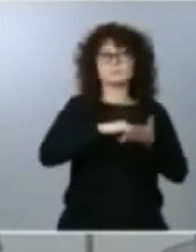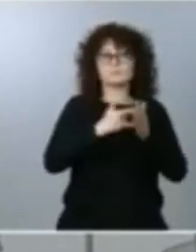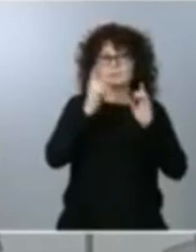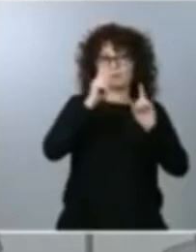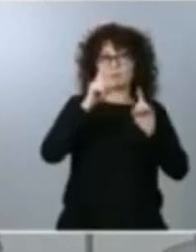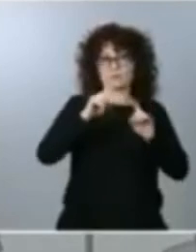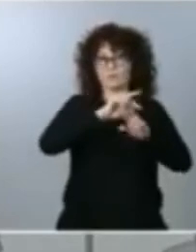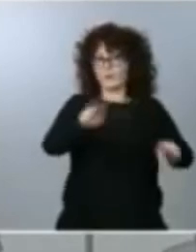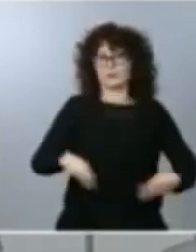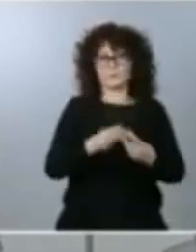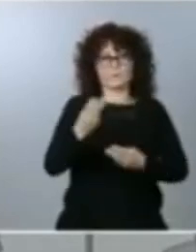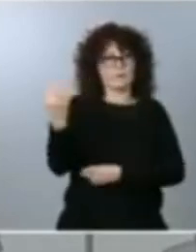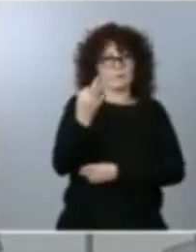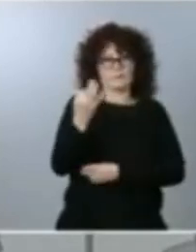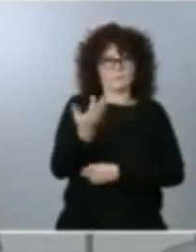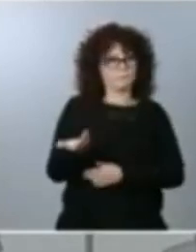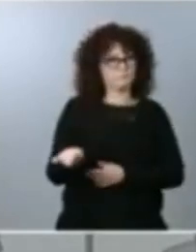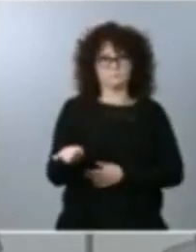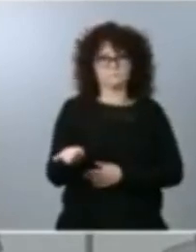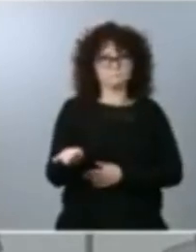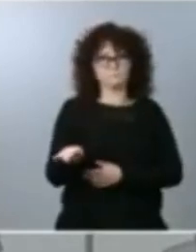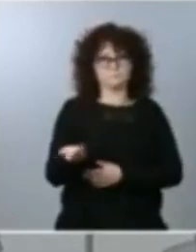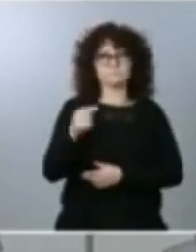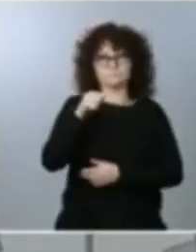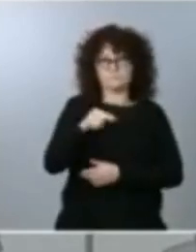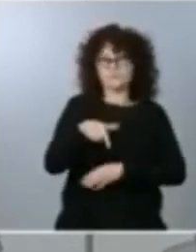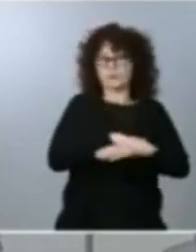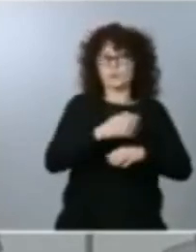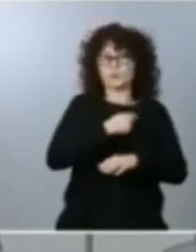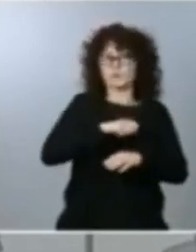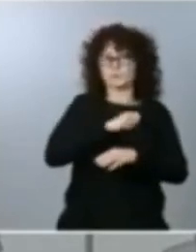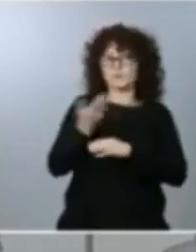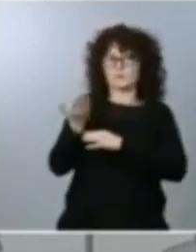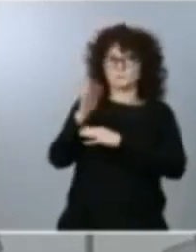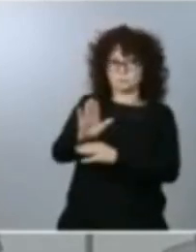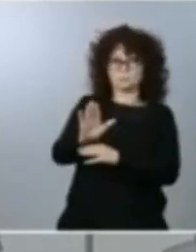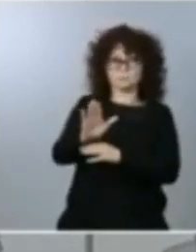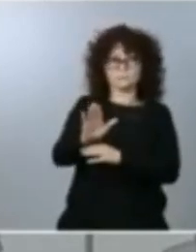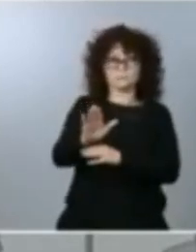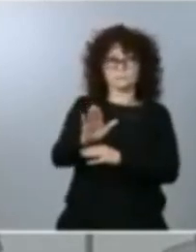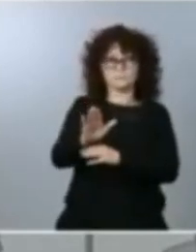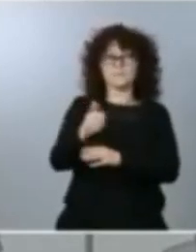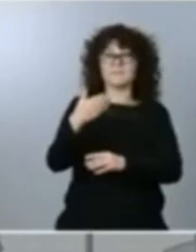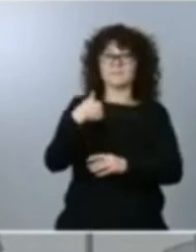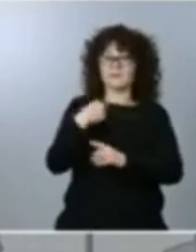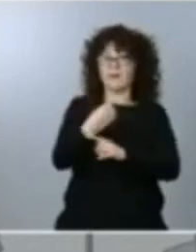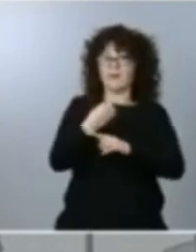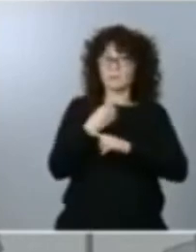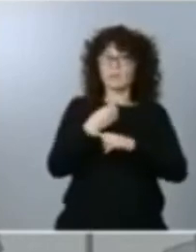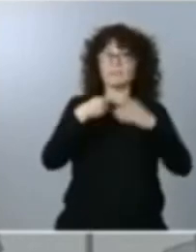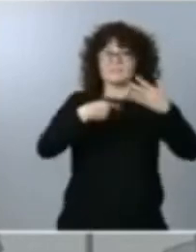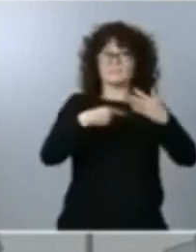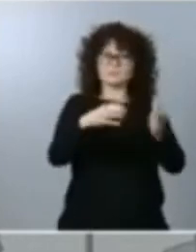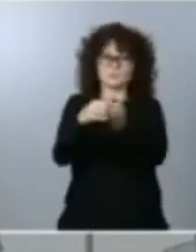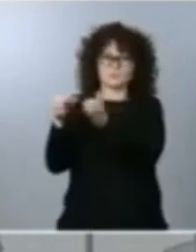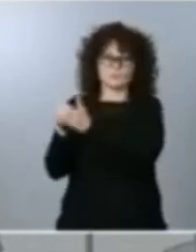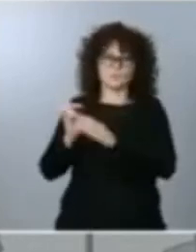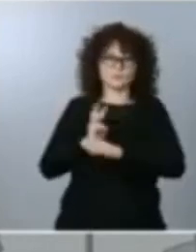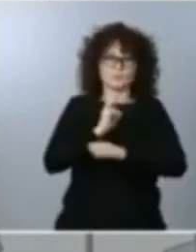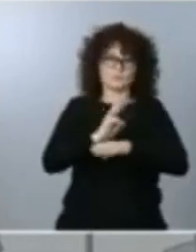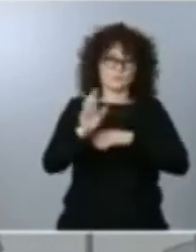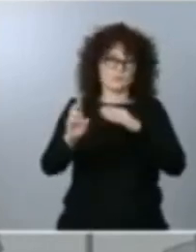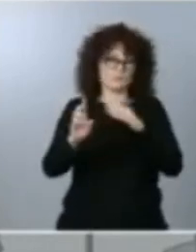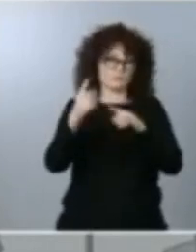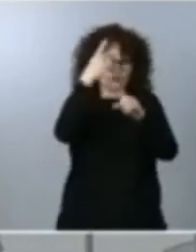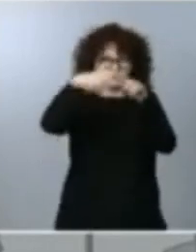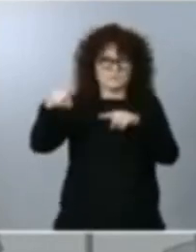que hace la propuesta del gobierno de España que ha sido refrendada por seis grupos parlamentarios distintos y por una mayoría absoluta en el Congreso de los